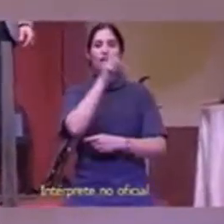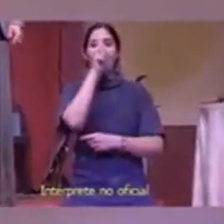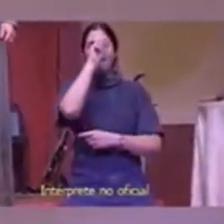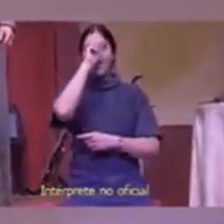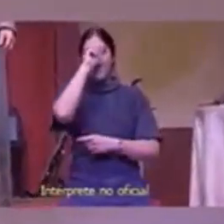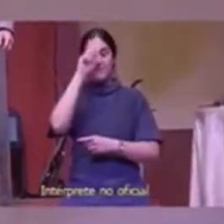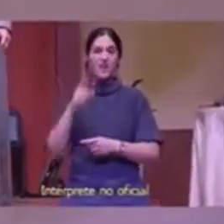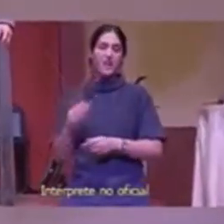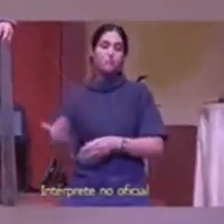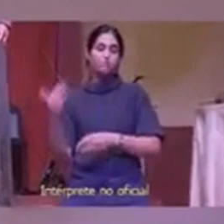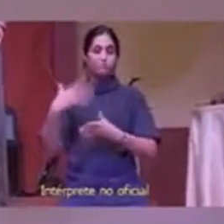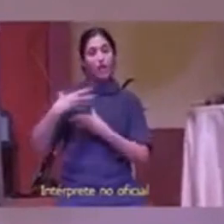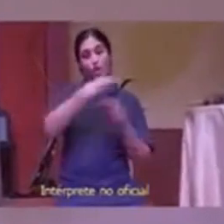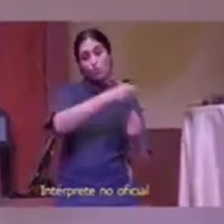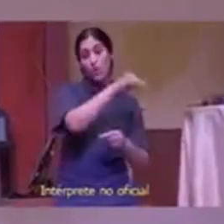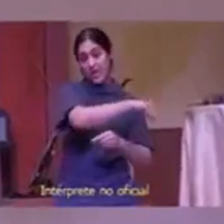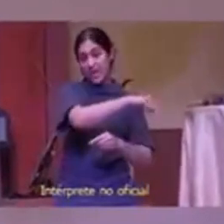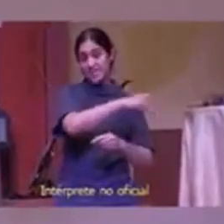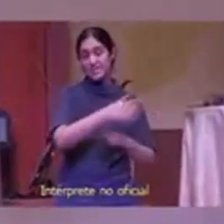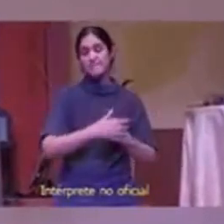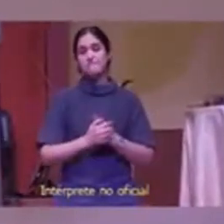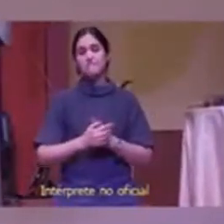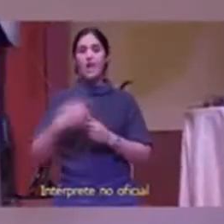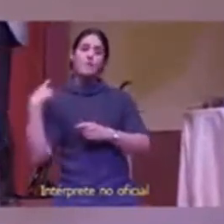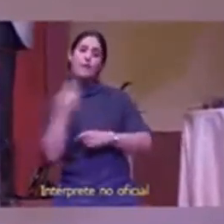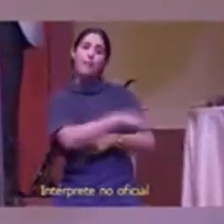mandamos enfermeros para ayudar a los pobres